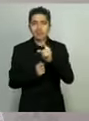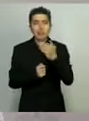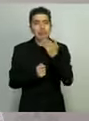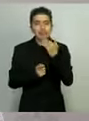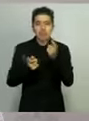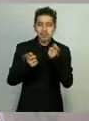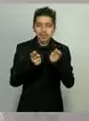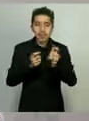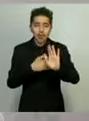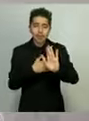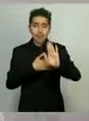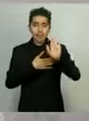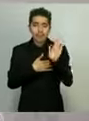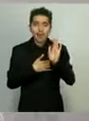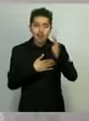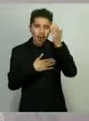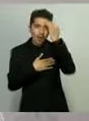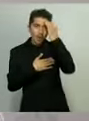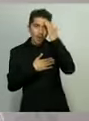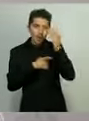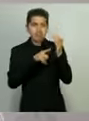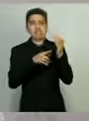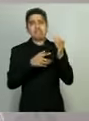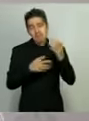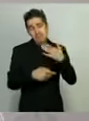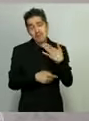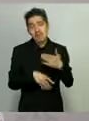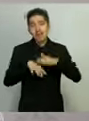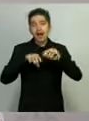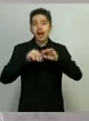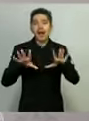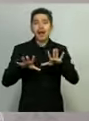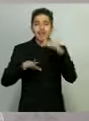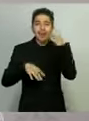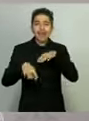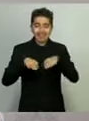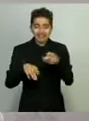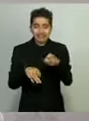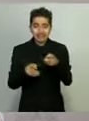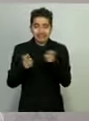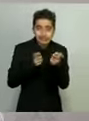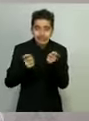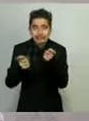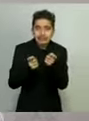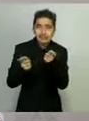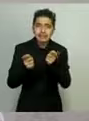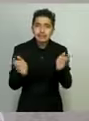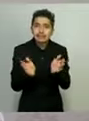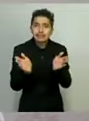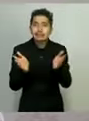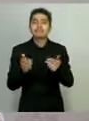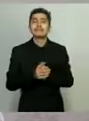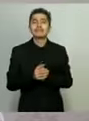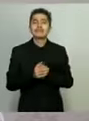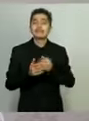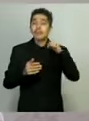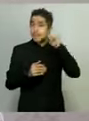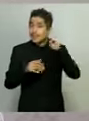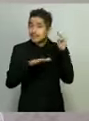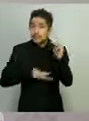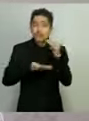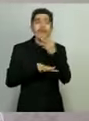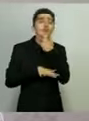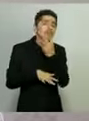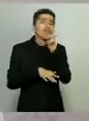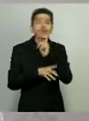profesionalismo, compromiso y conocimiento muy claro para hacerle frente al reto que hoy enfrentamos. Michoacanas,